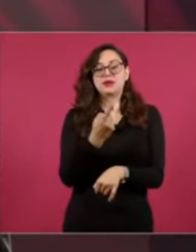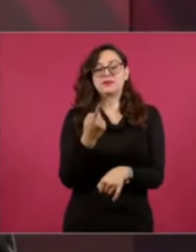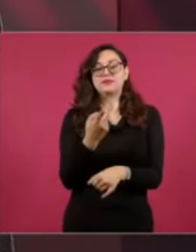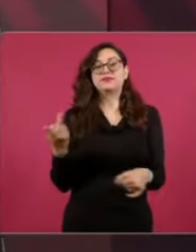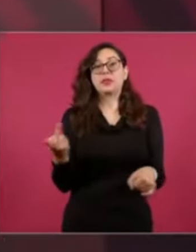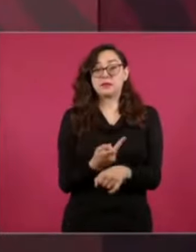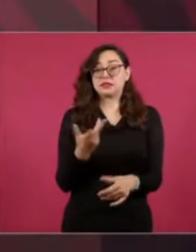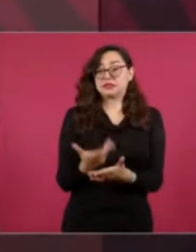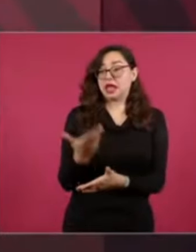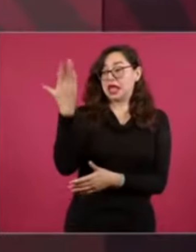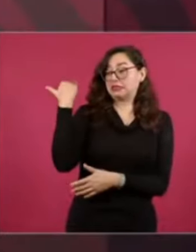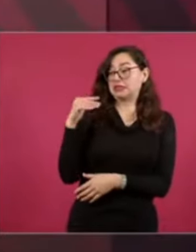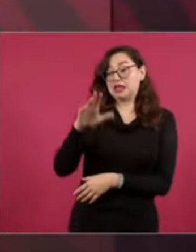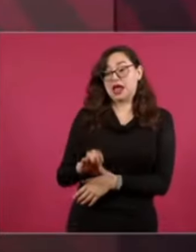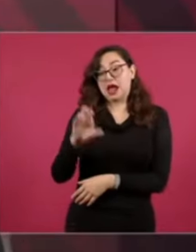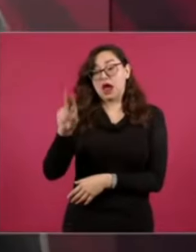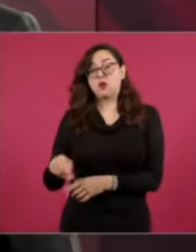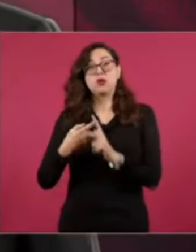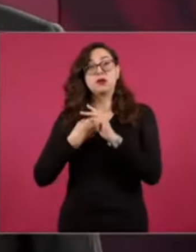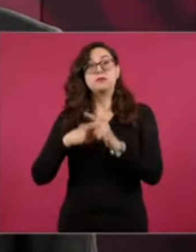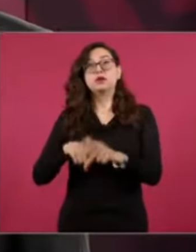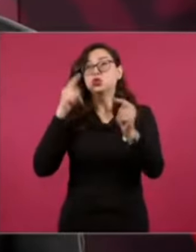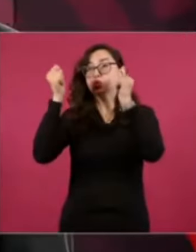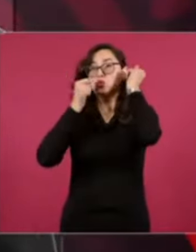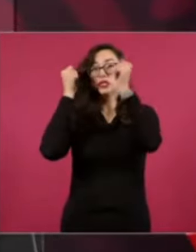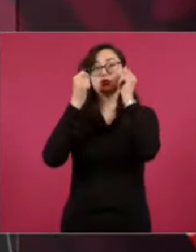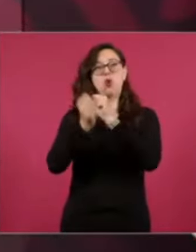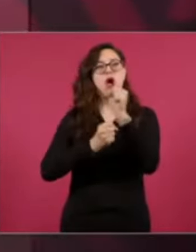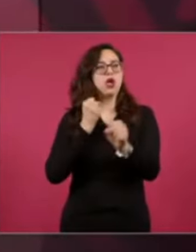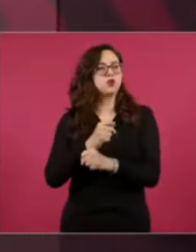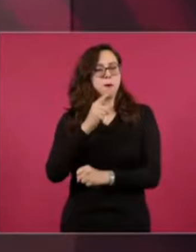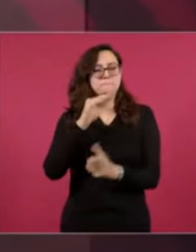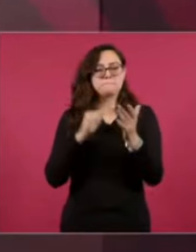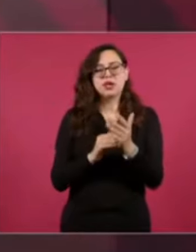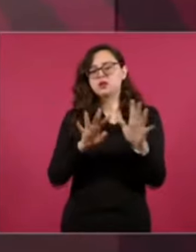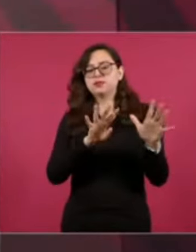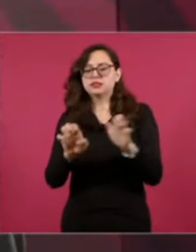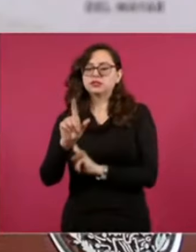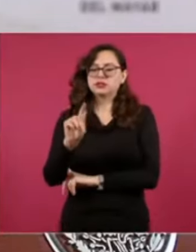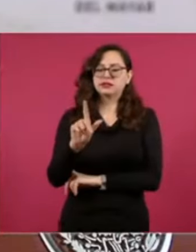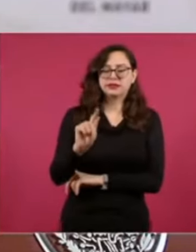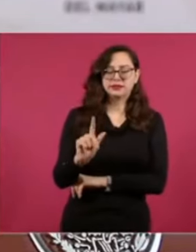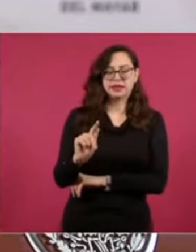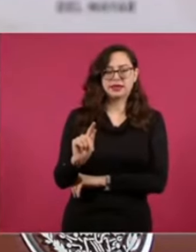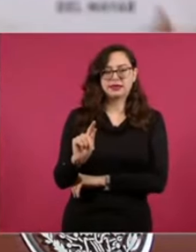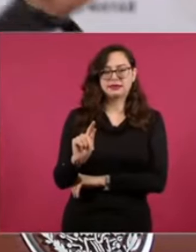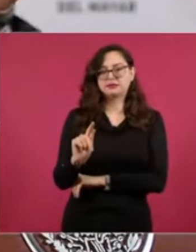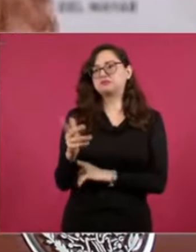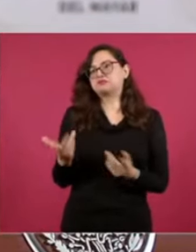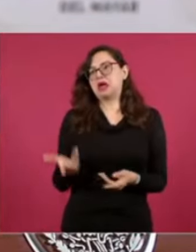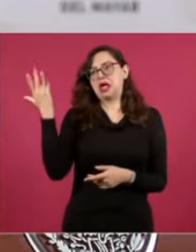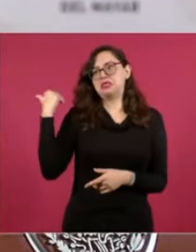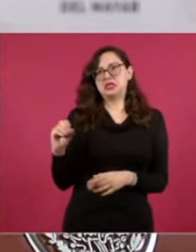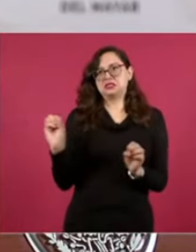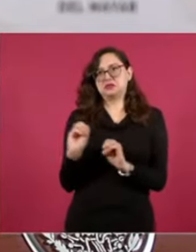turístico en Cancún. Desde mil novecientos setenta. Porque no había nada.